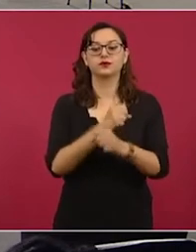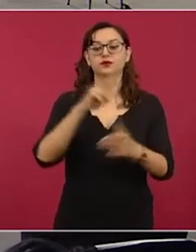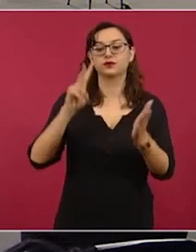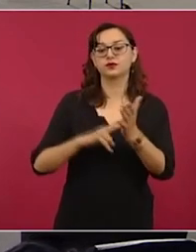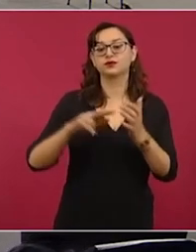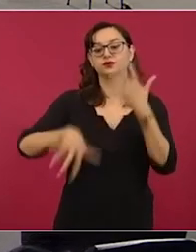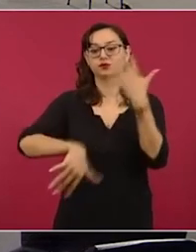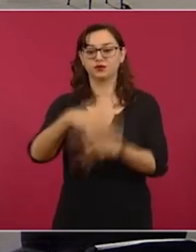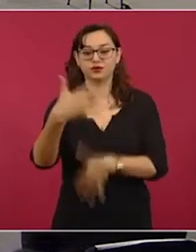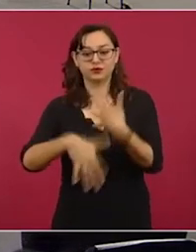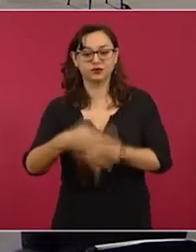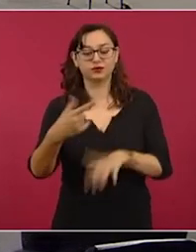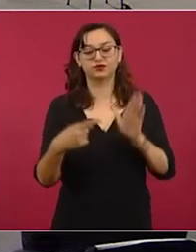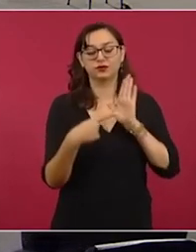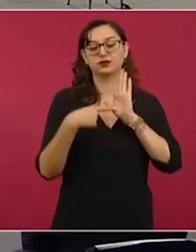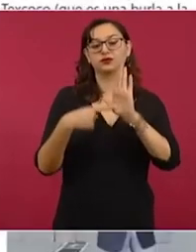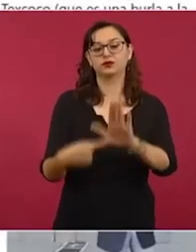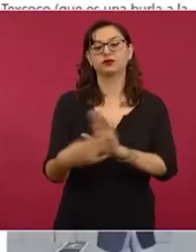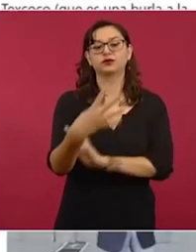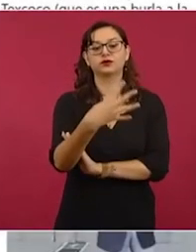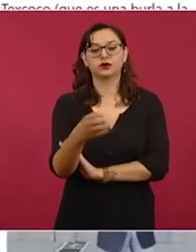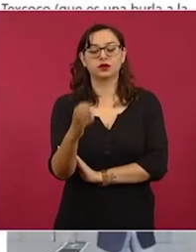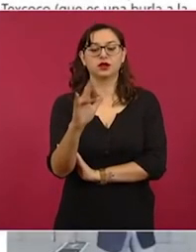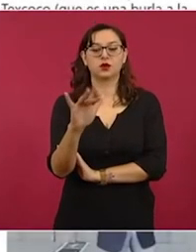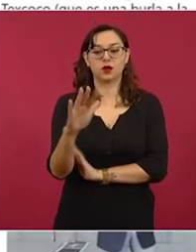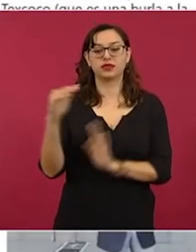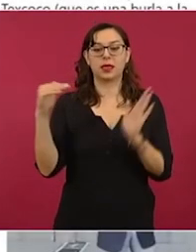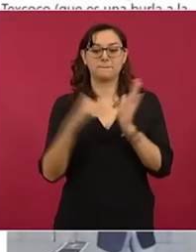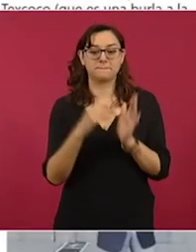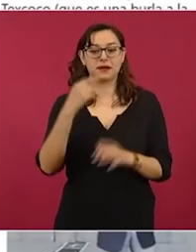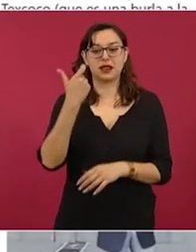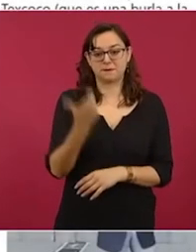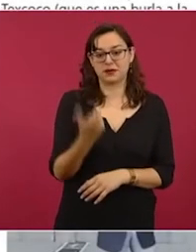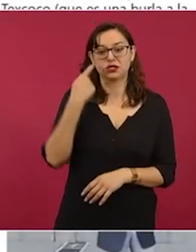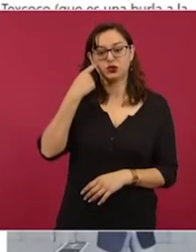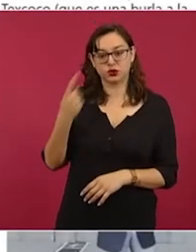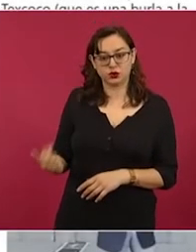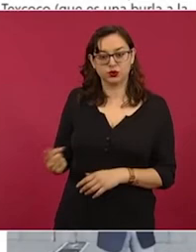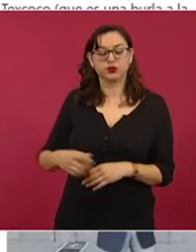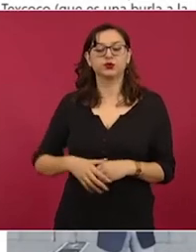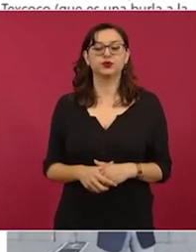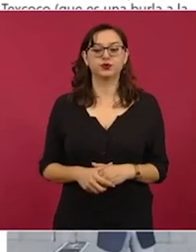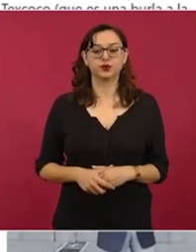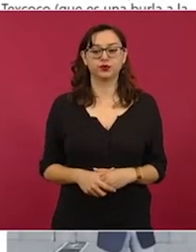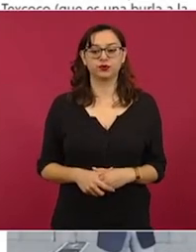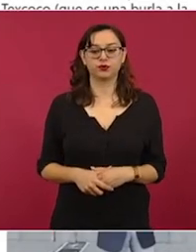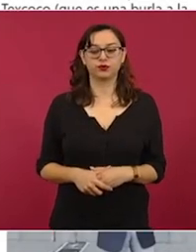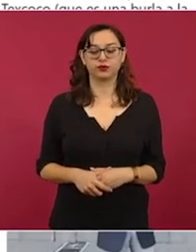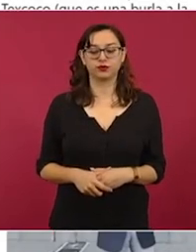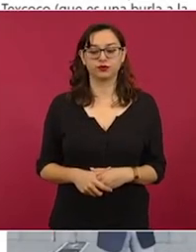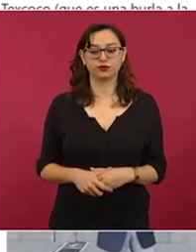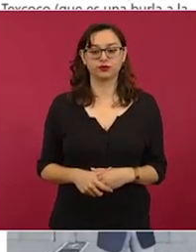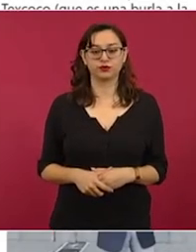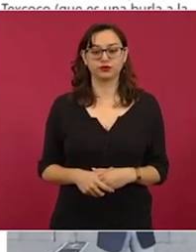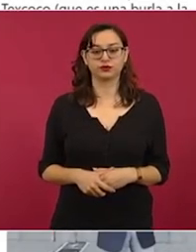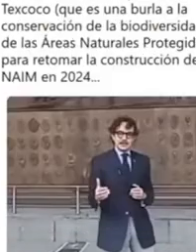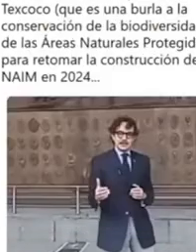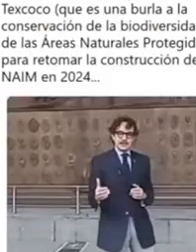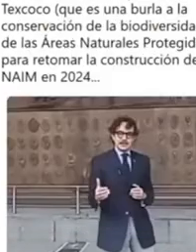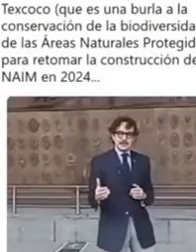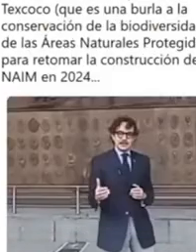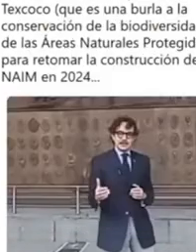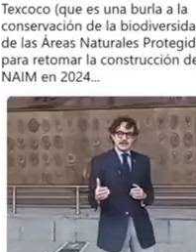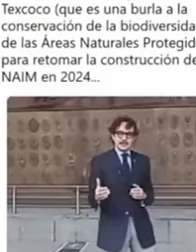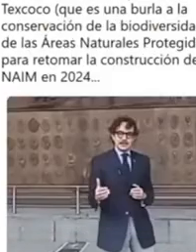por 450 mil pesos por concepto de servicios de asesoría y acompañamiento